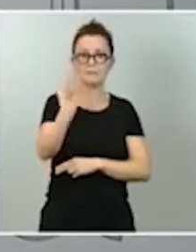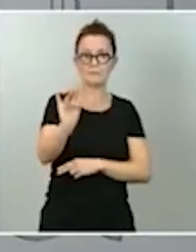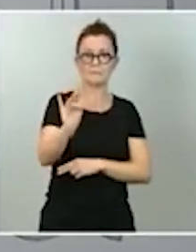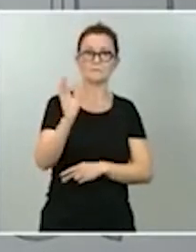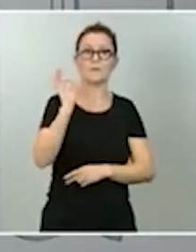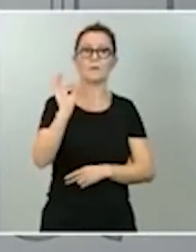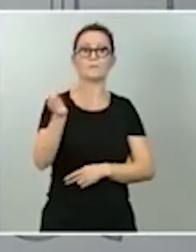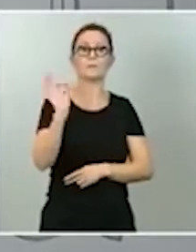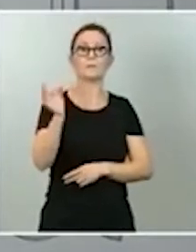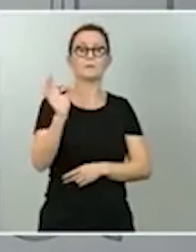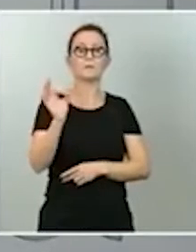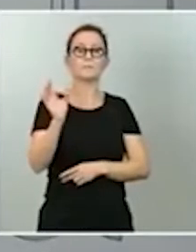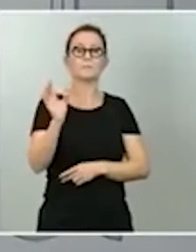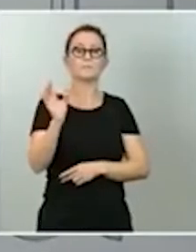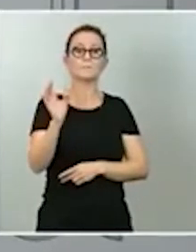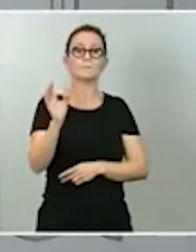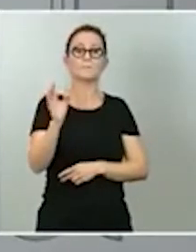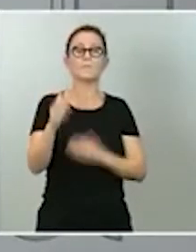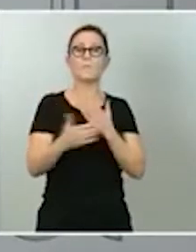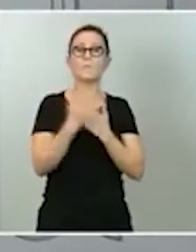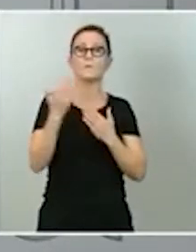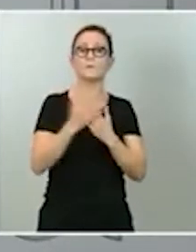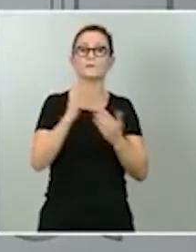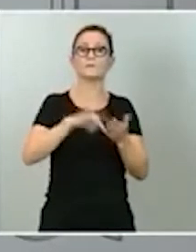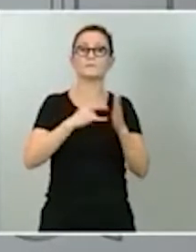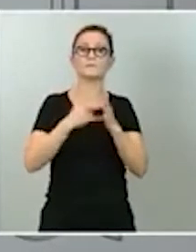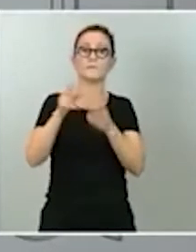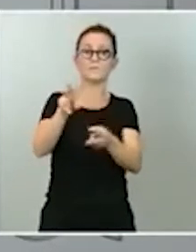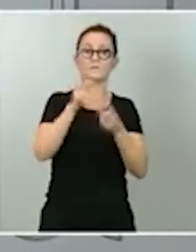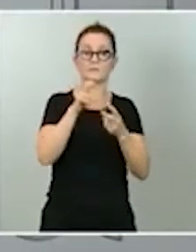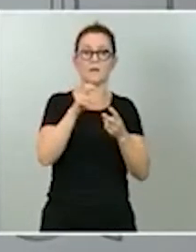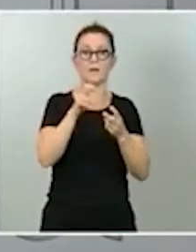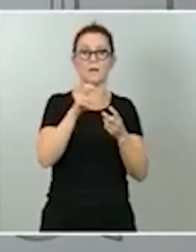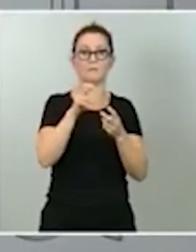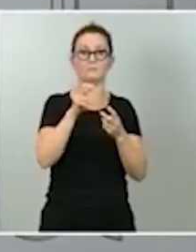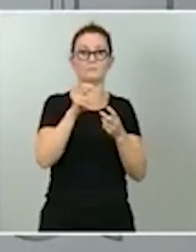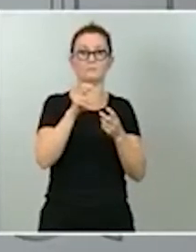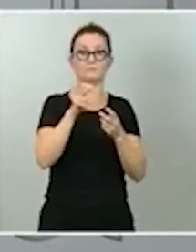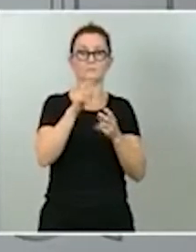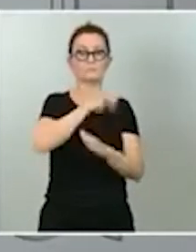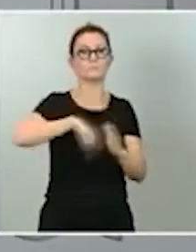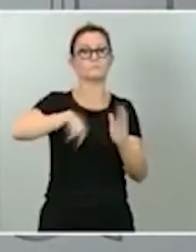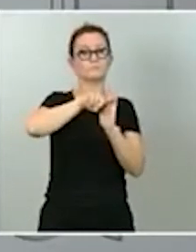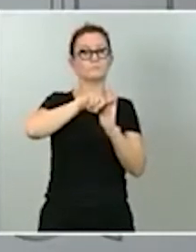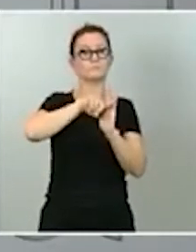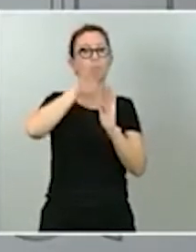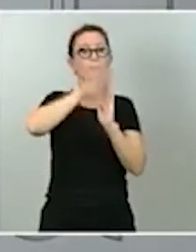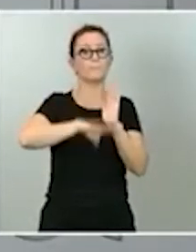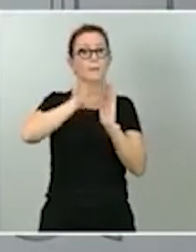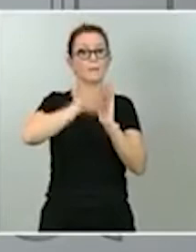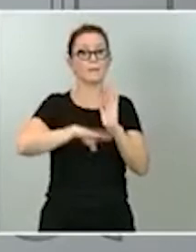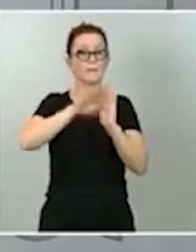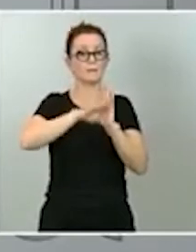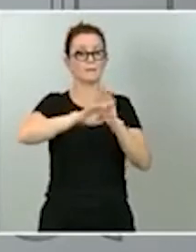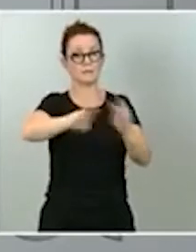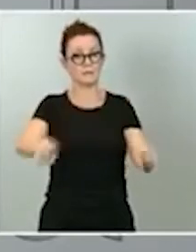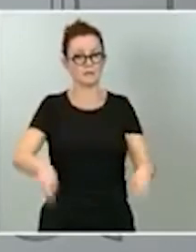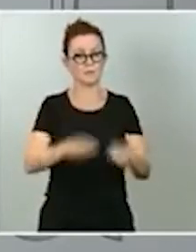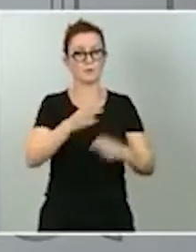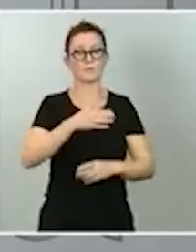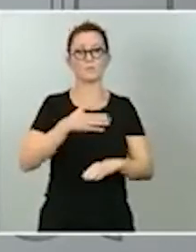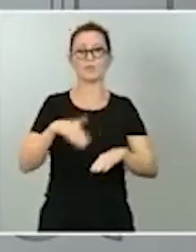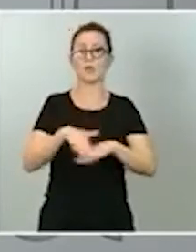la modernización de nuestro sistema fiscal forma parte del paquete de medidas, del bloque de reformas que este Gobierno tiene que